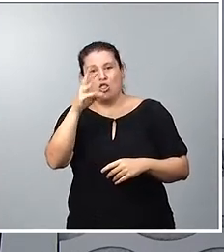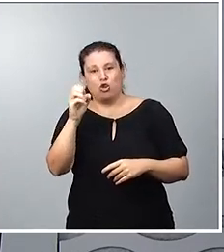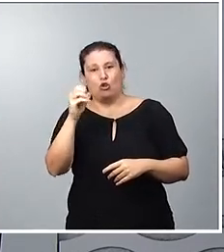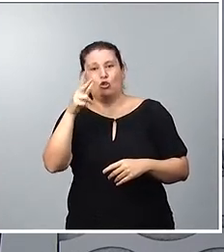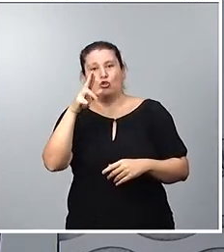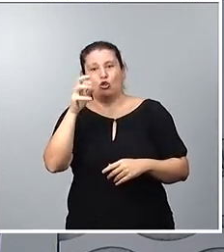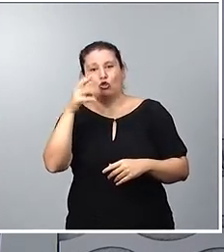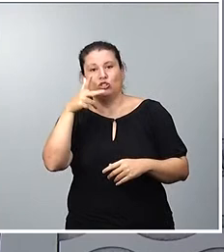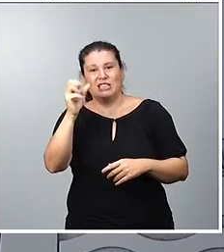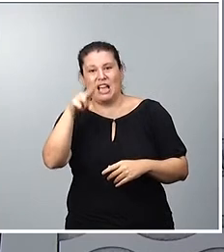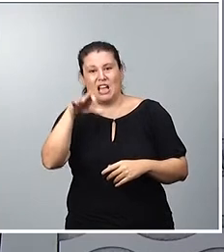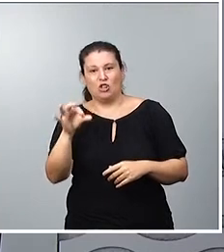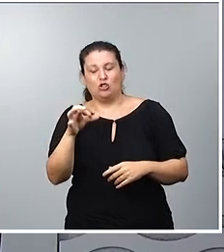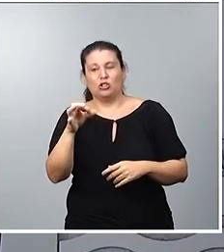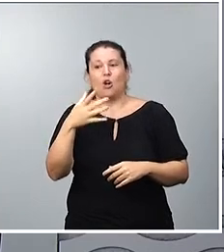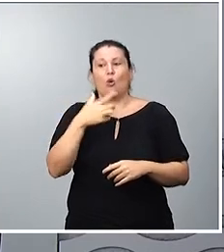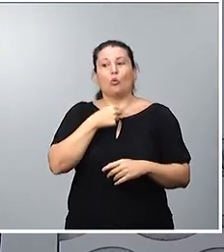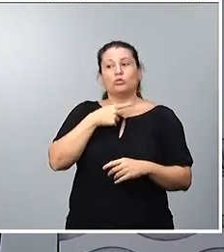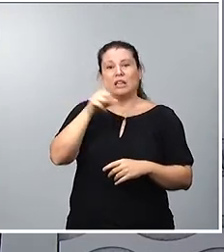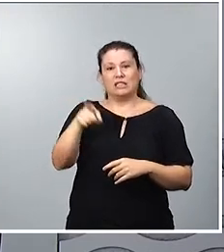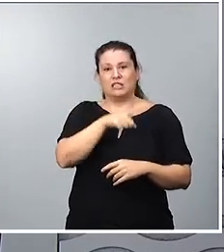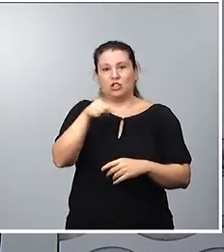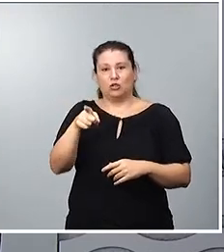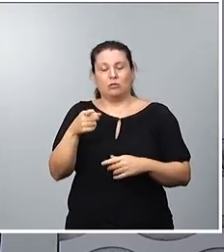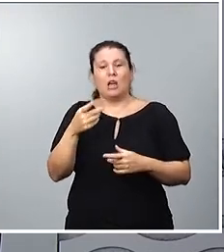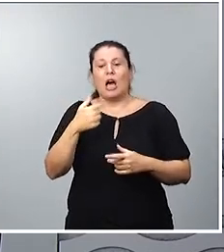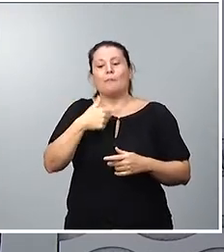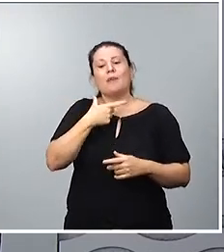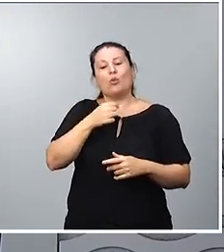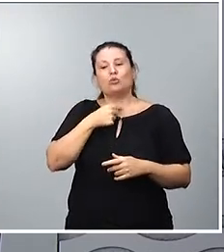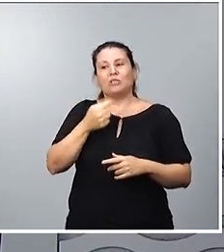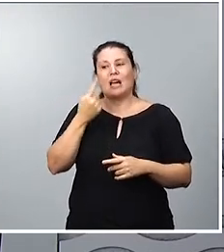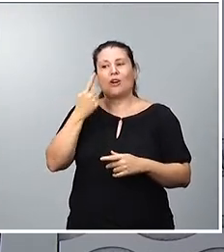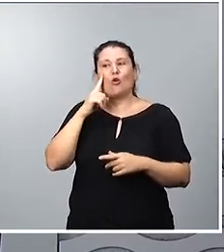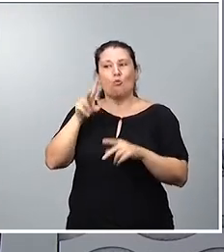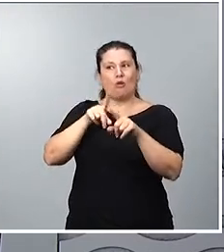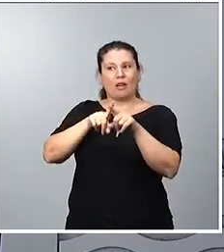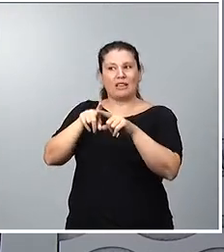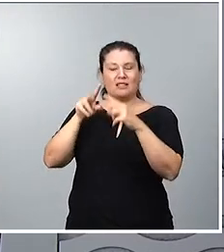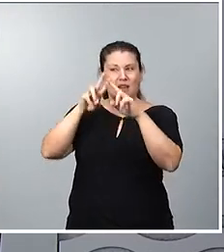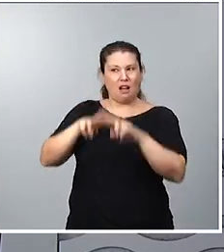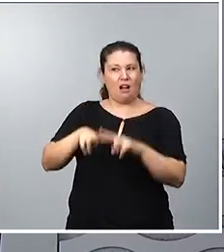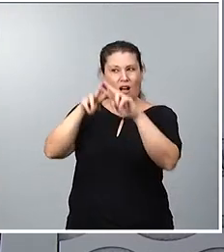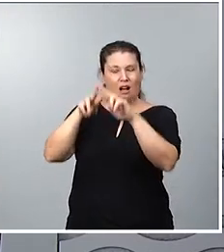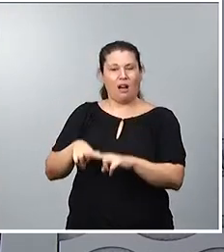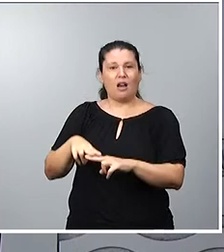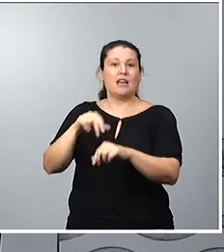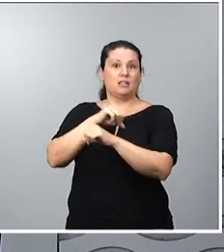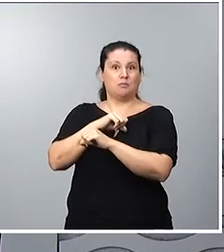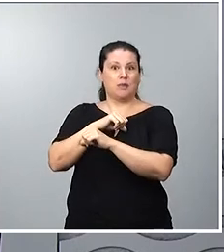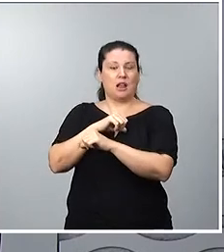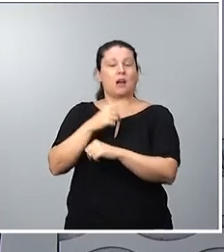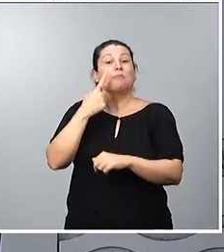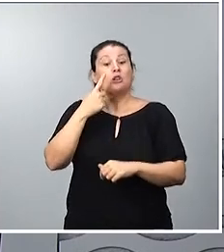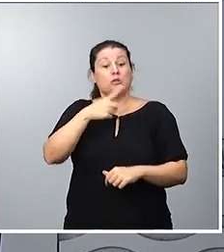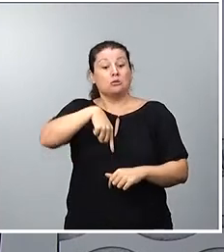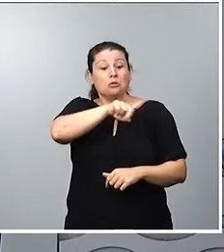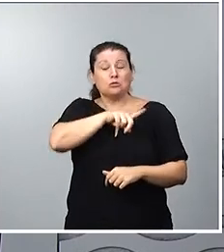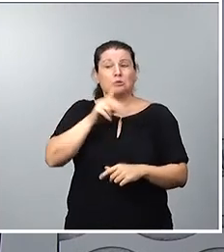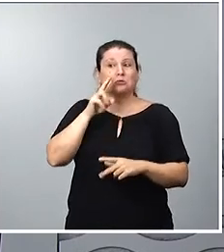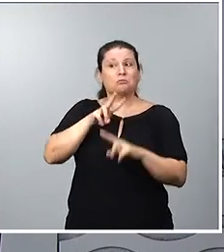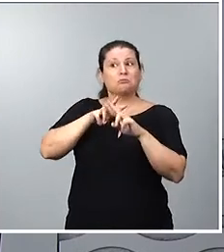gusta juzgar a la gente por sus actos. Y lo que debo decir es que hemos recibido con satisfacción